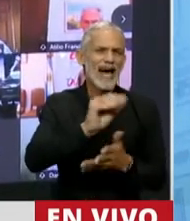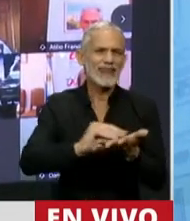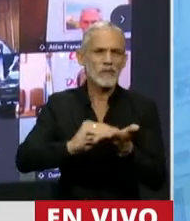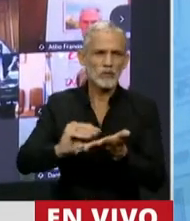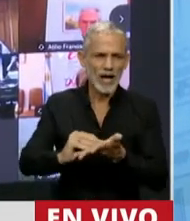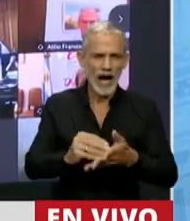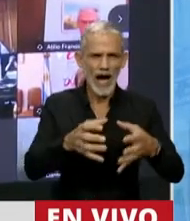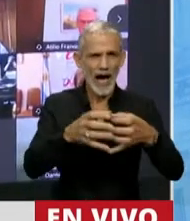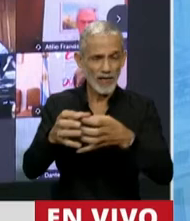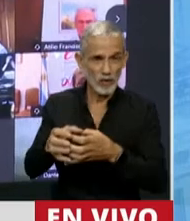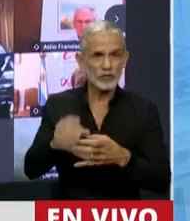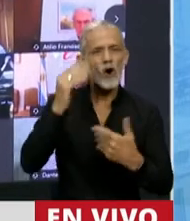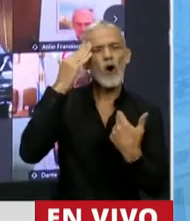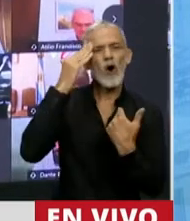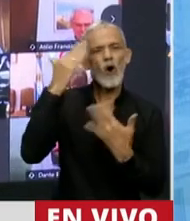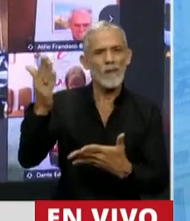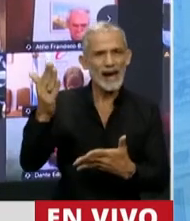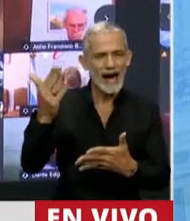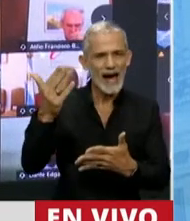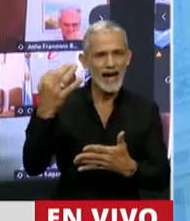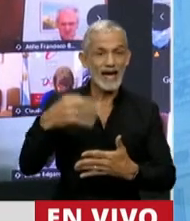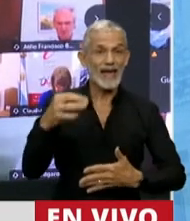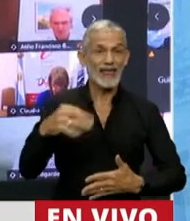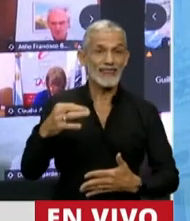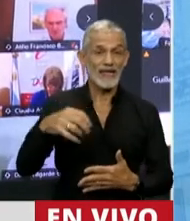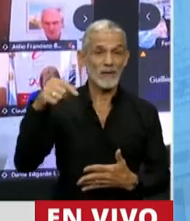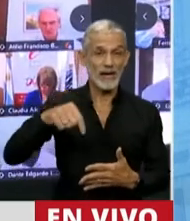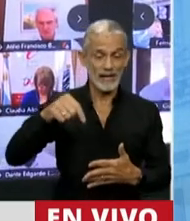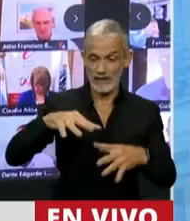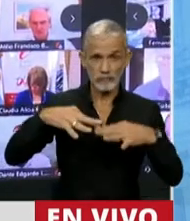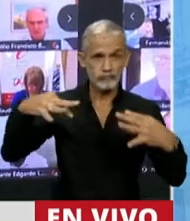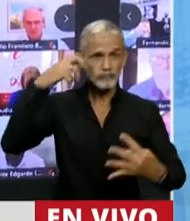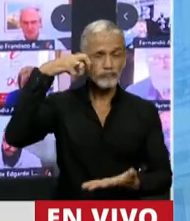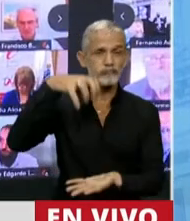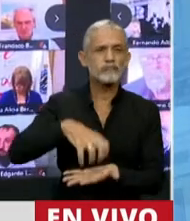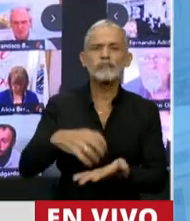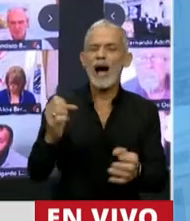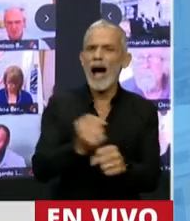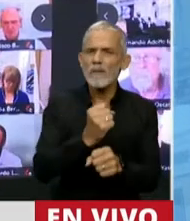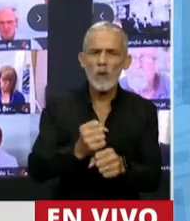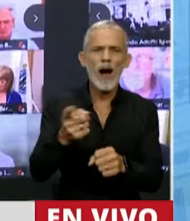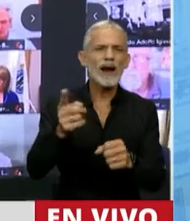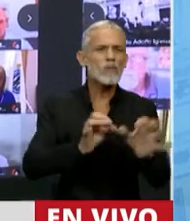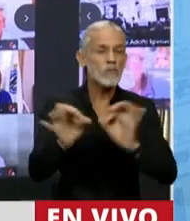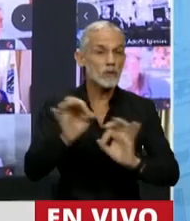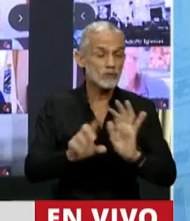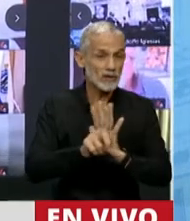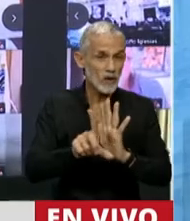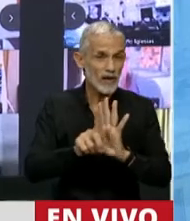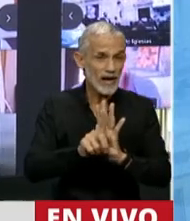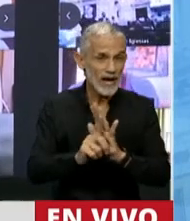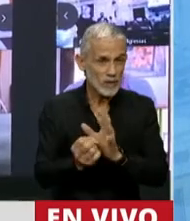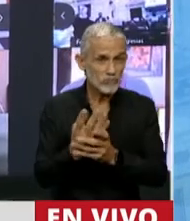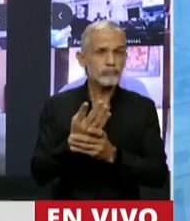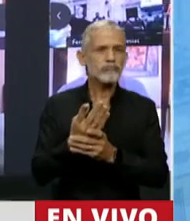que el homenaje fuese que esta Cámara sancionase un proyecto de ley en